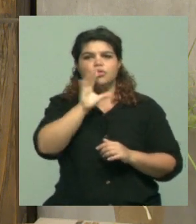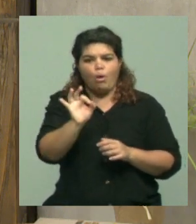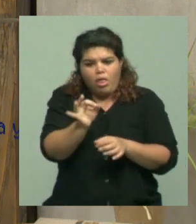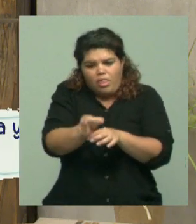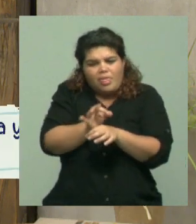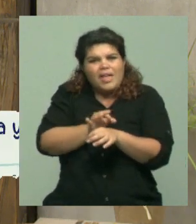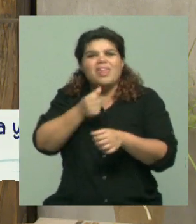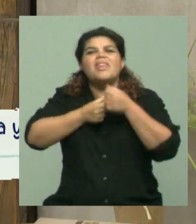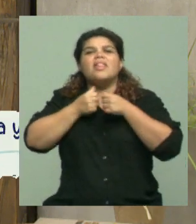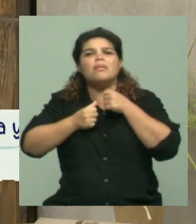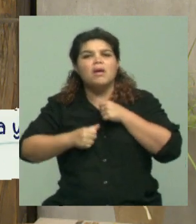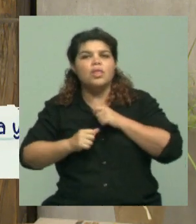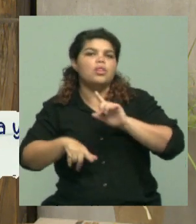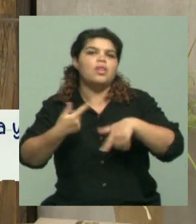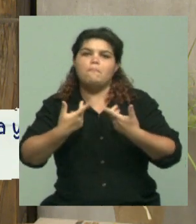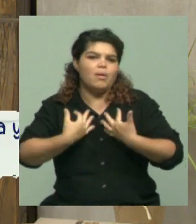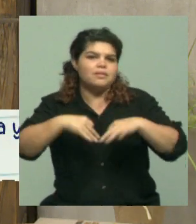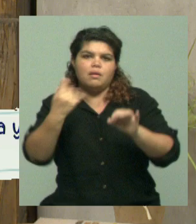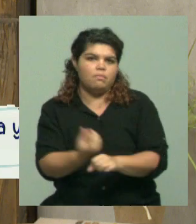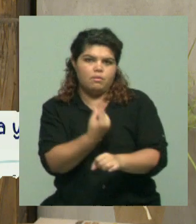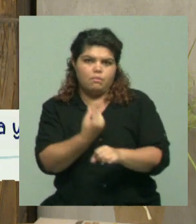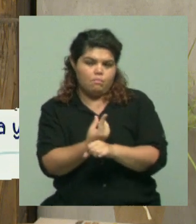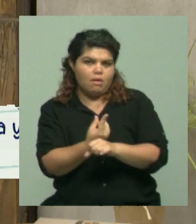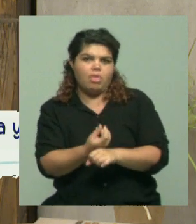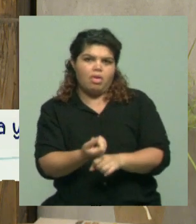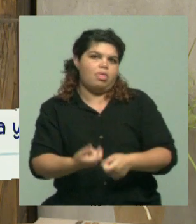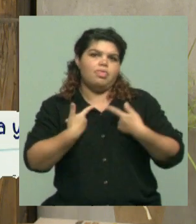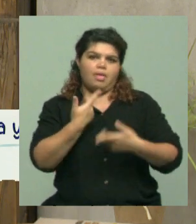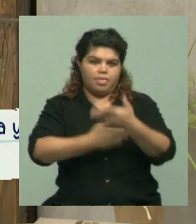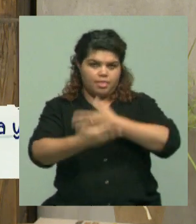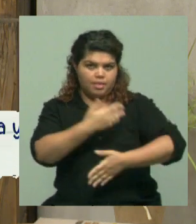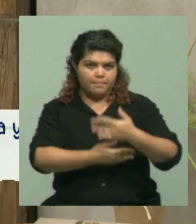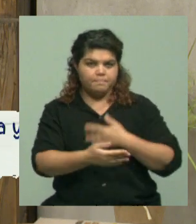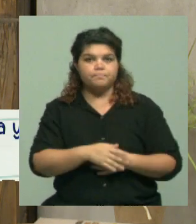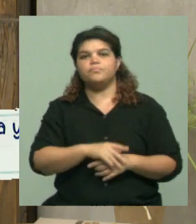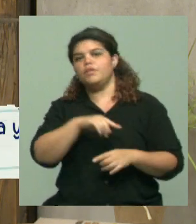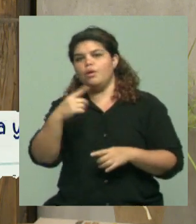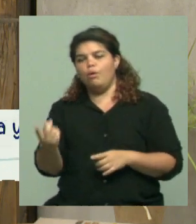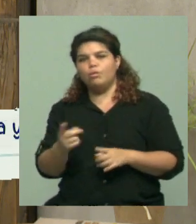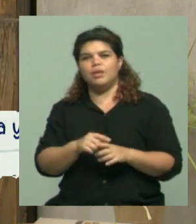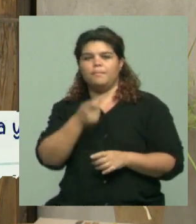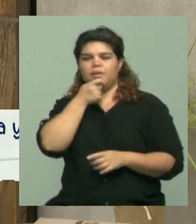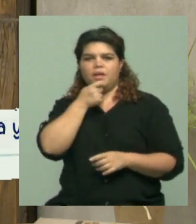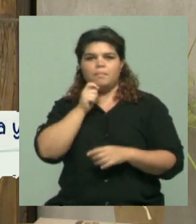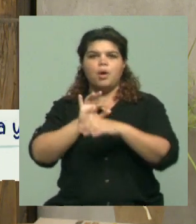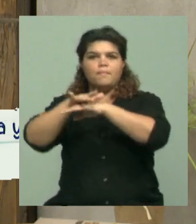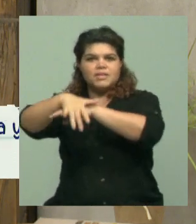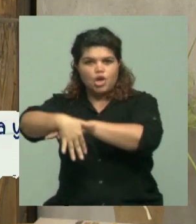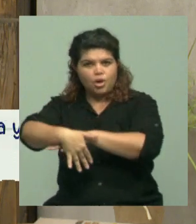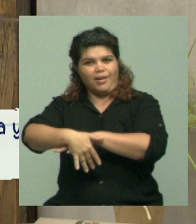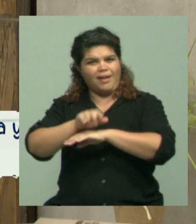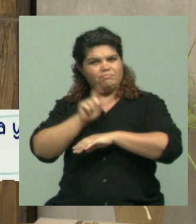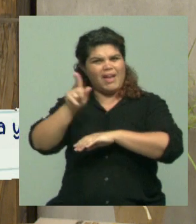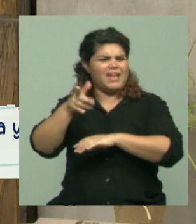afectada. La leishmaniasis visceral, que tenemos casos endémicos en el país, en el norte de nuestro país, principalmente en misiones iniciaron, esa sí es más